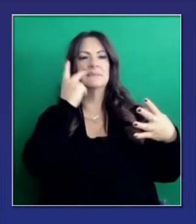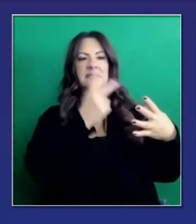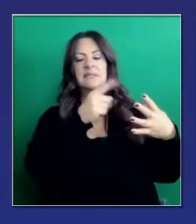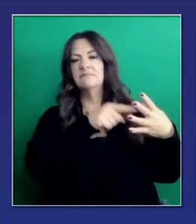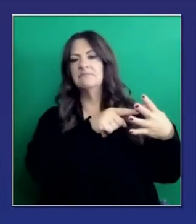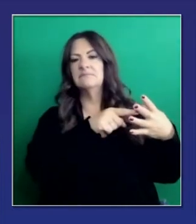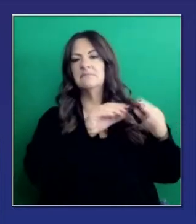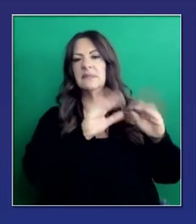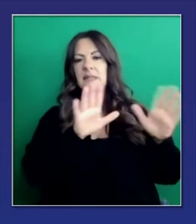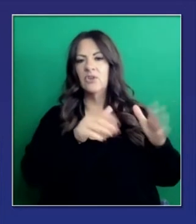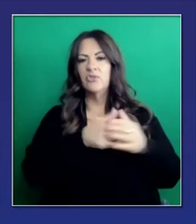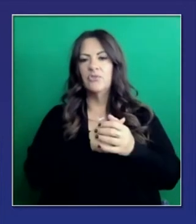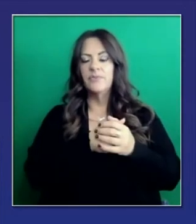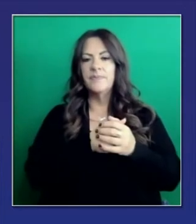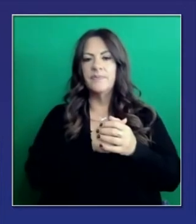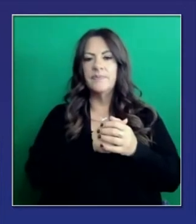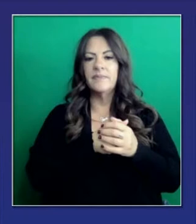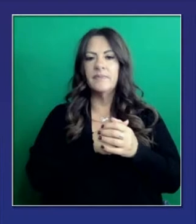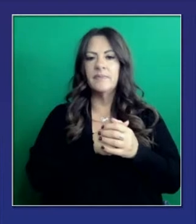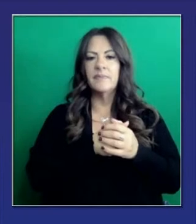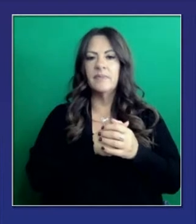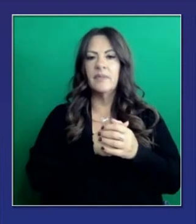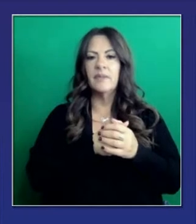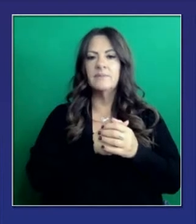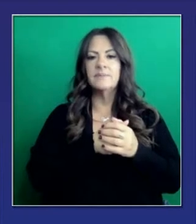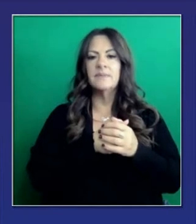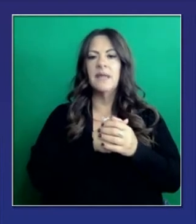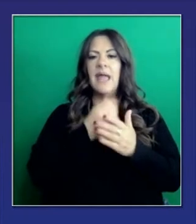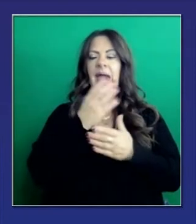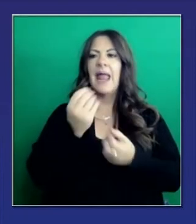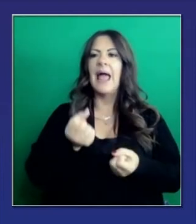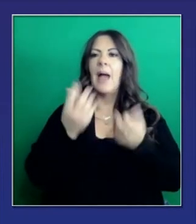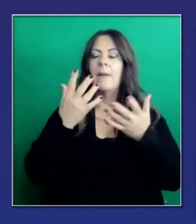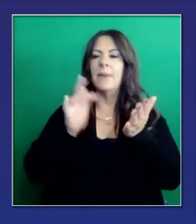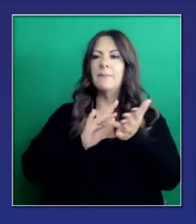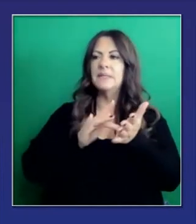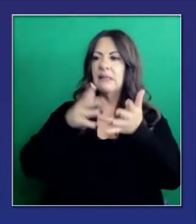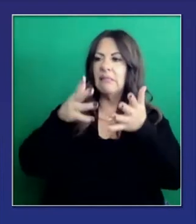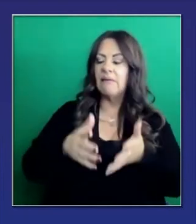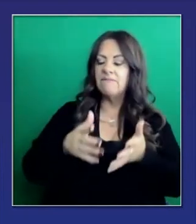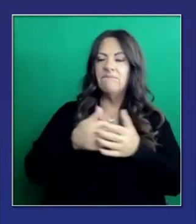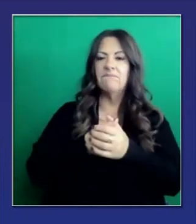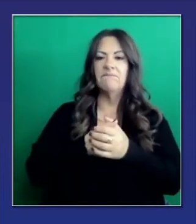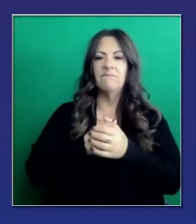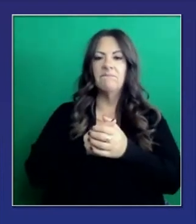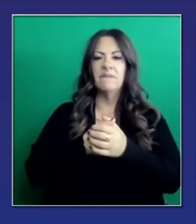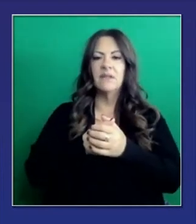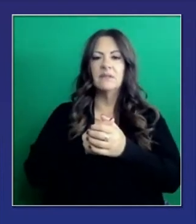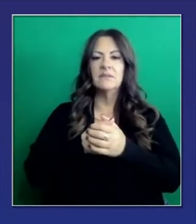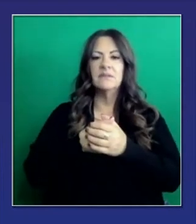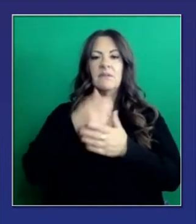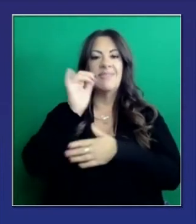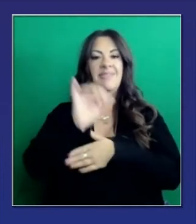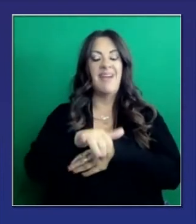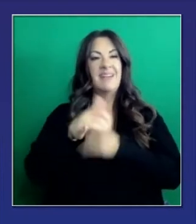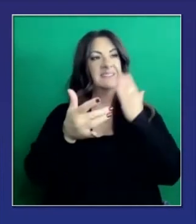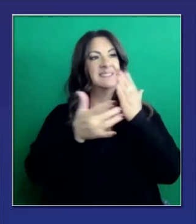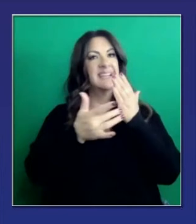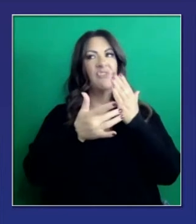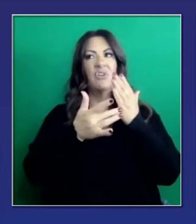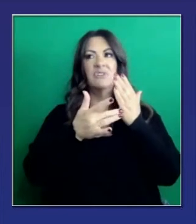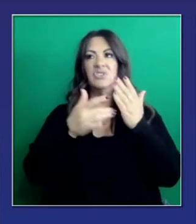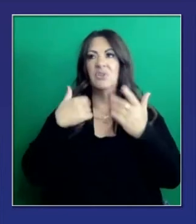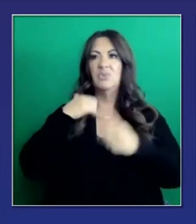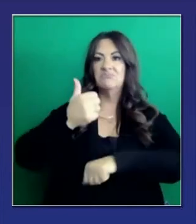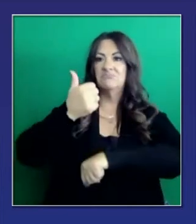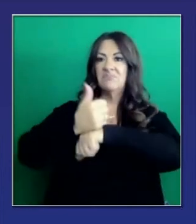administradas a nosotros. Una vez dicho eso, tenemos una solución para eso, y es usar la innovación, tecnología de California,